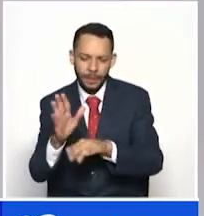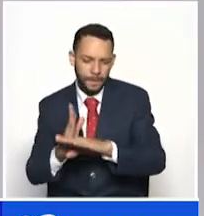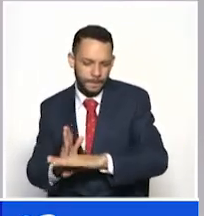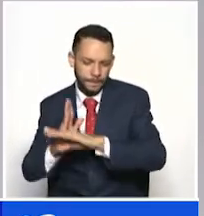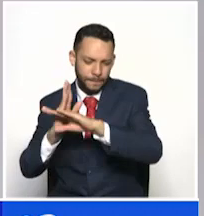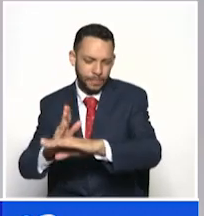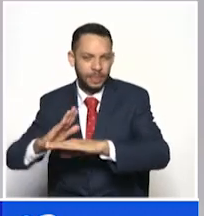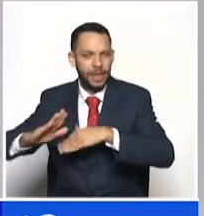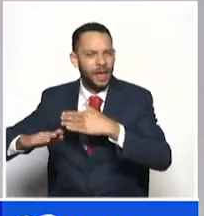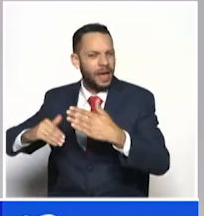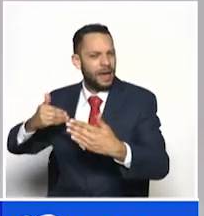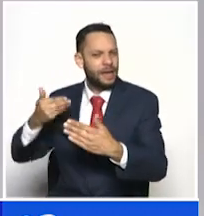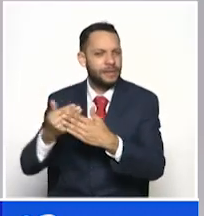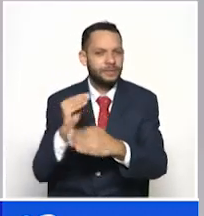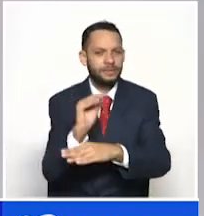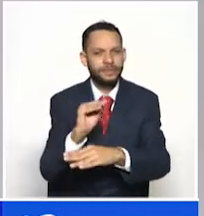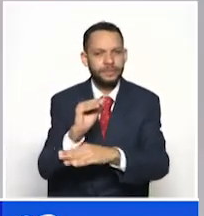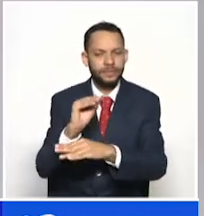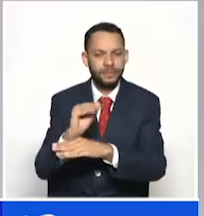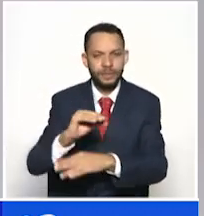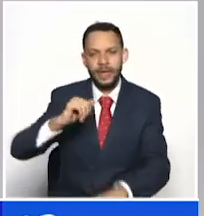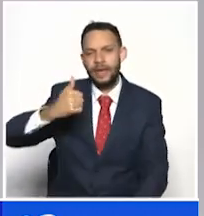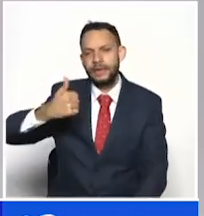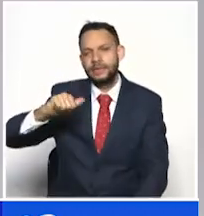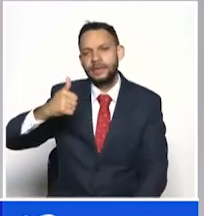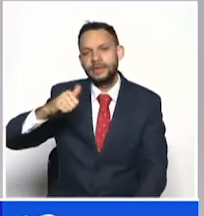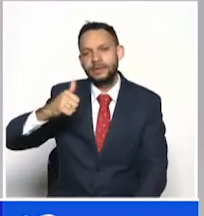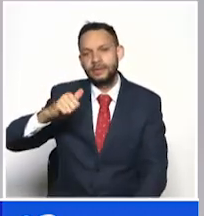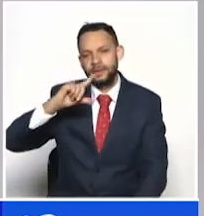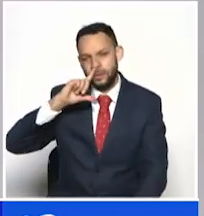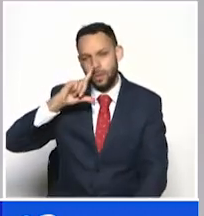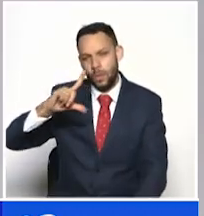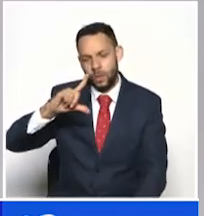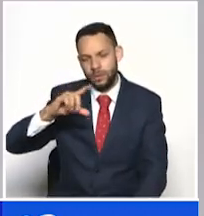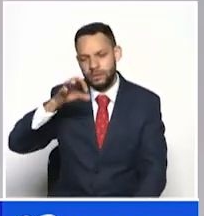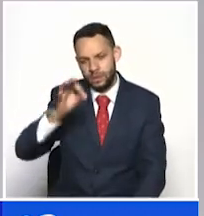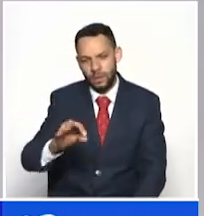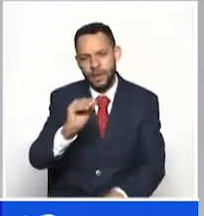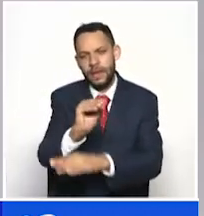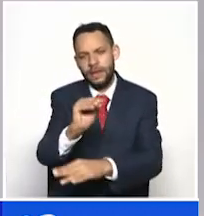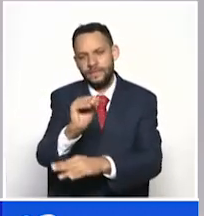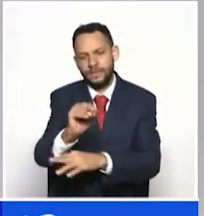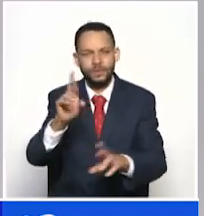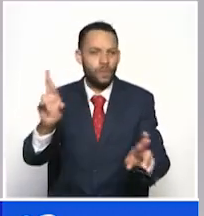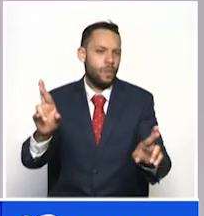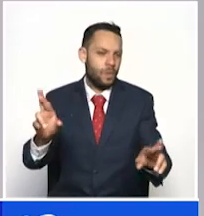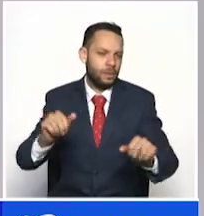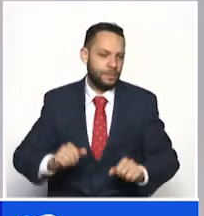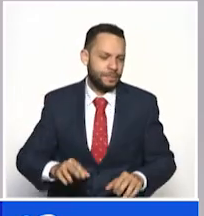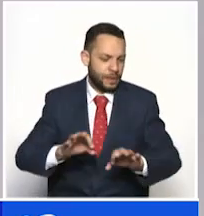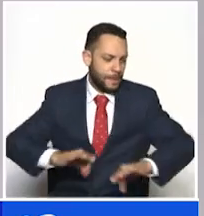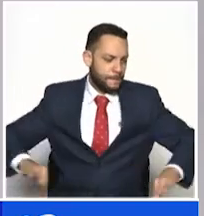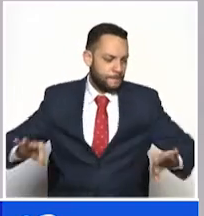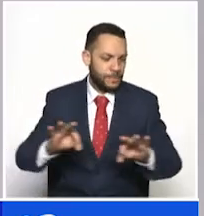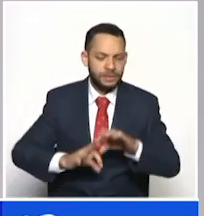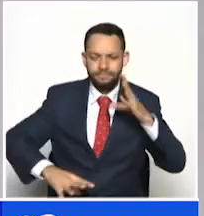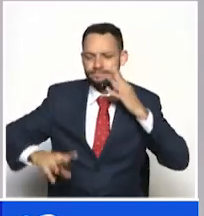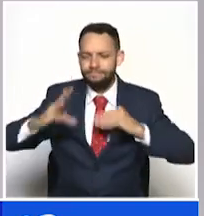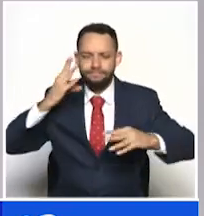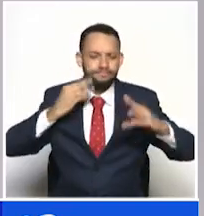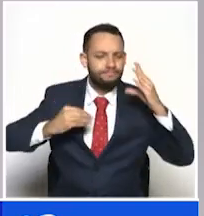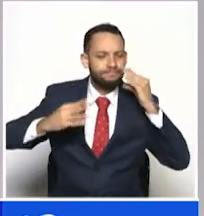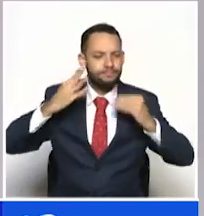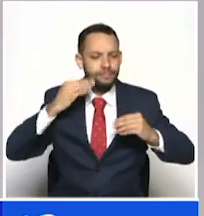el sábado 10 de julio y esperamos que, como dicen, digamos, los expertos, que